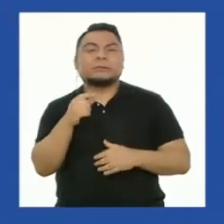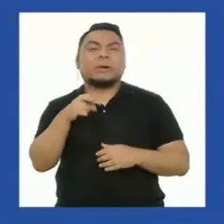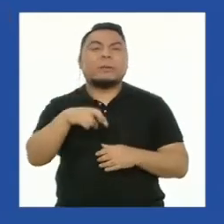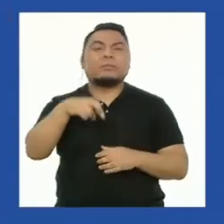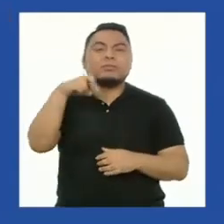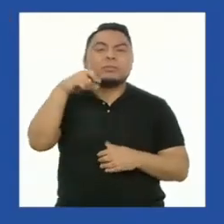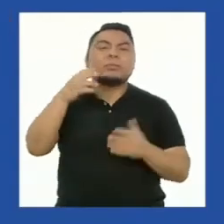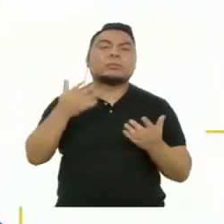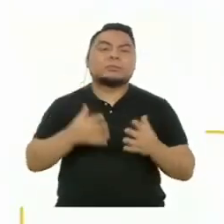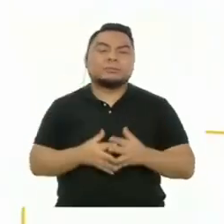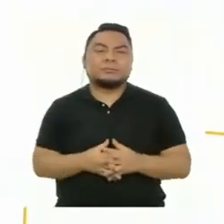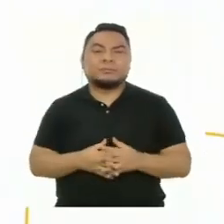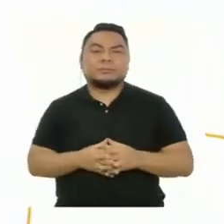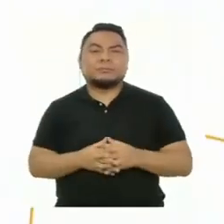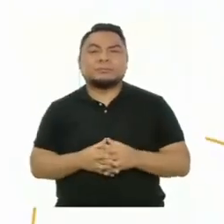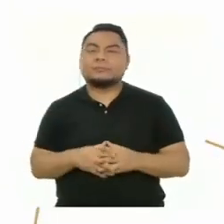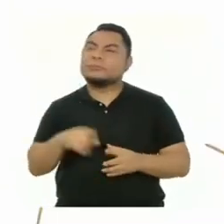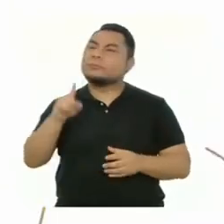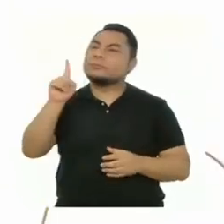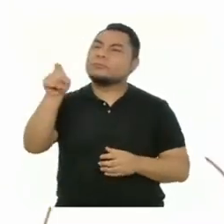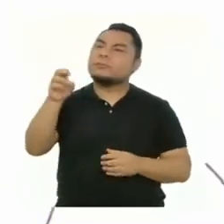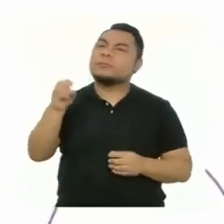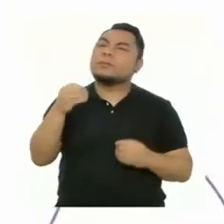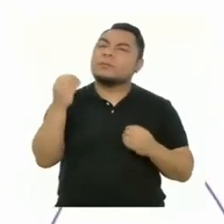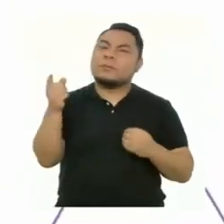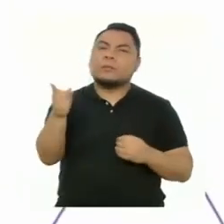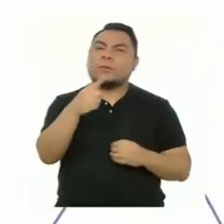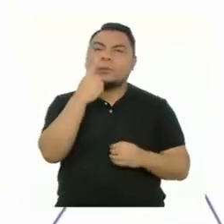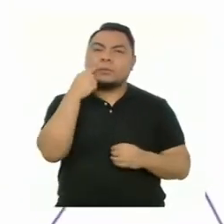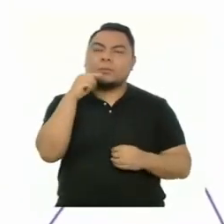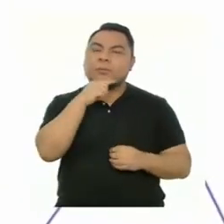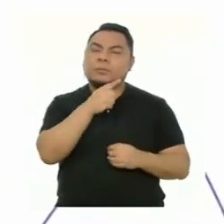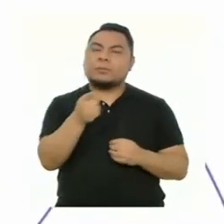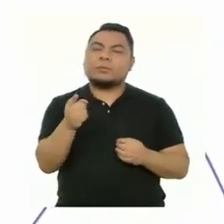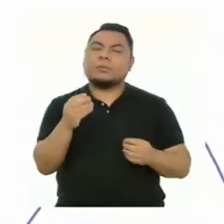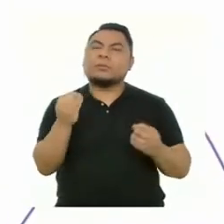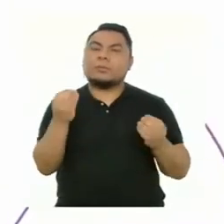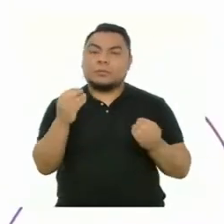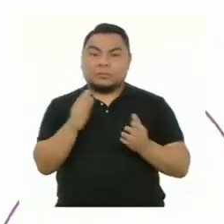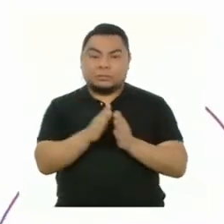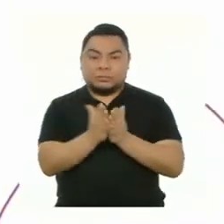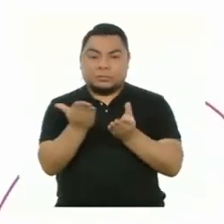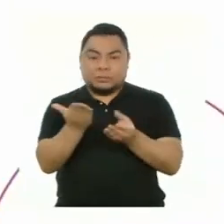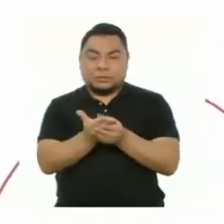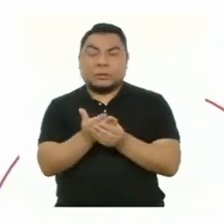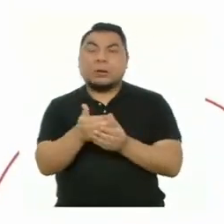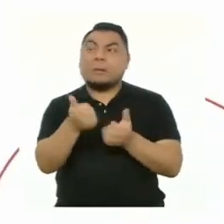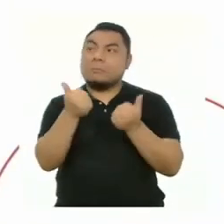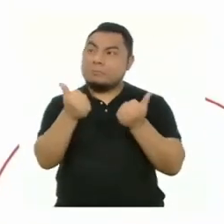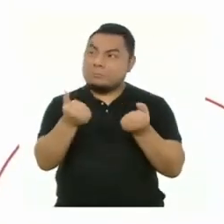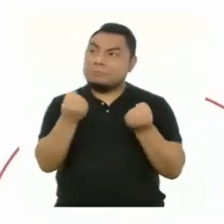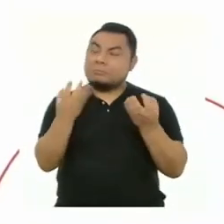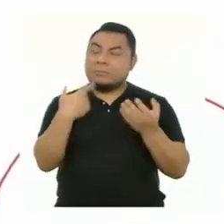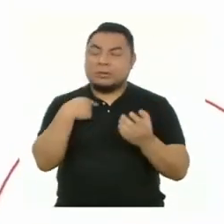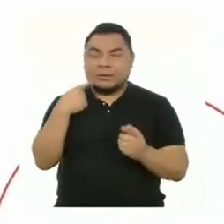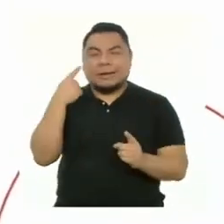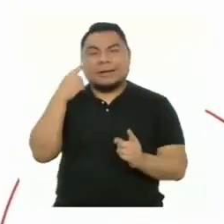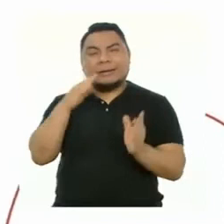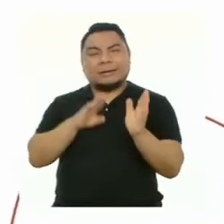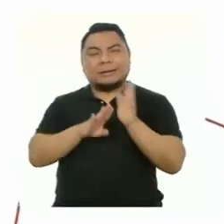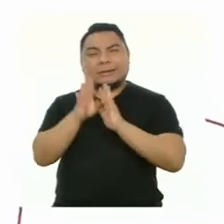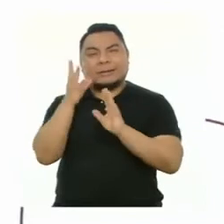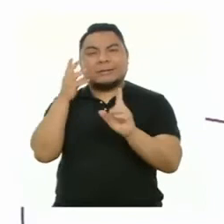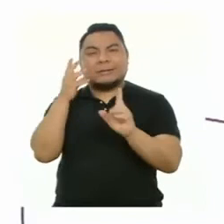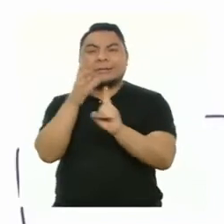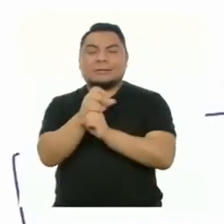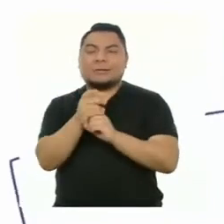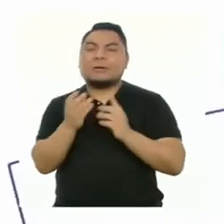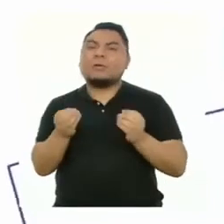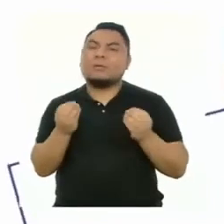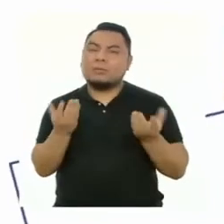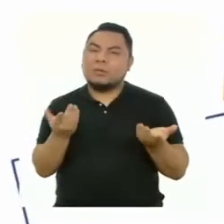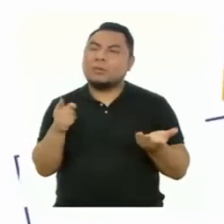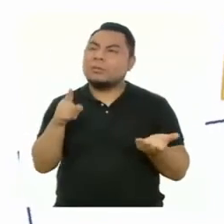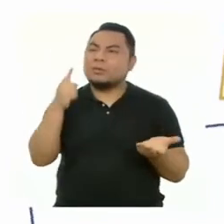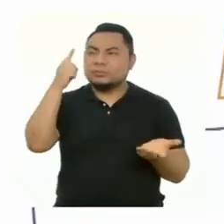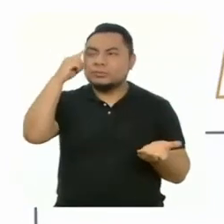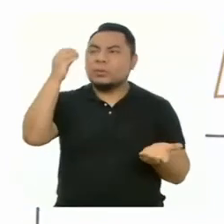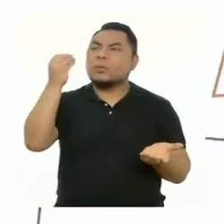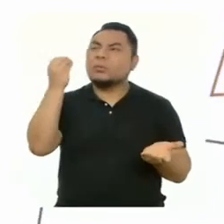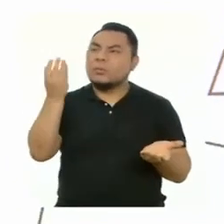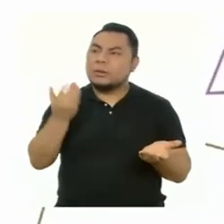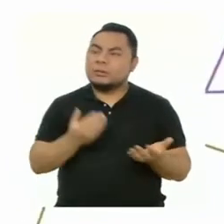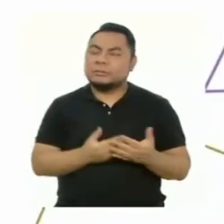puntaje. ¿Cómo pueden saber las chicas y chicos si su producto está respondiendo a lo que se espera alcanzar en el programa?